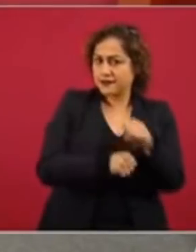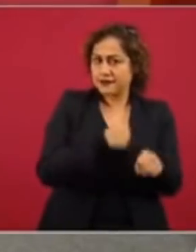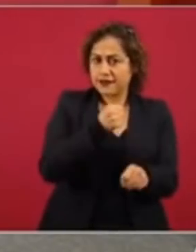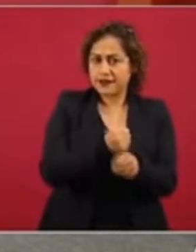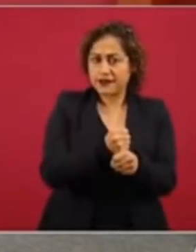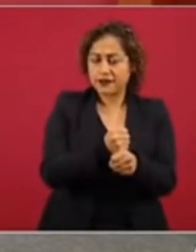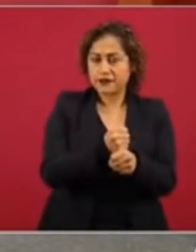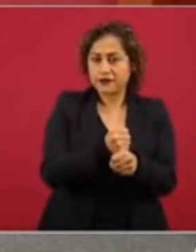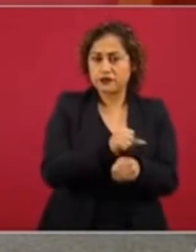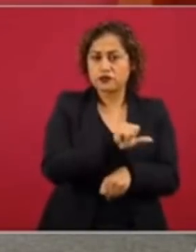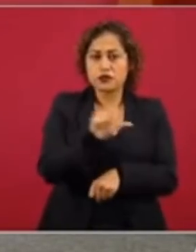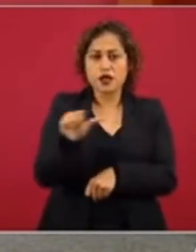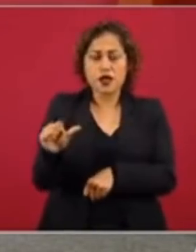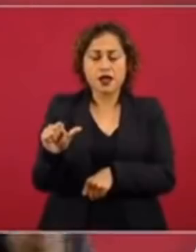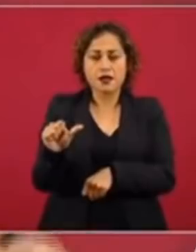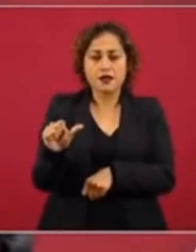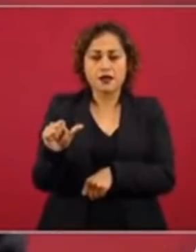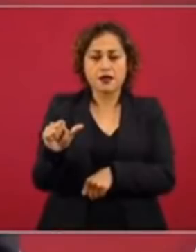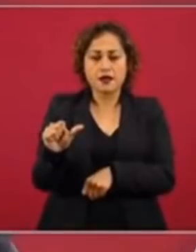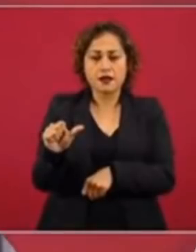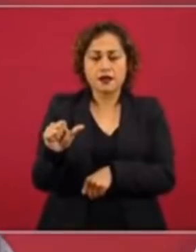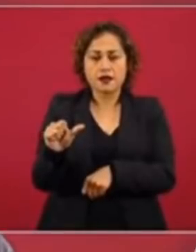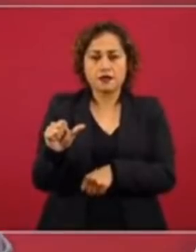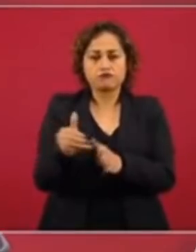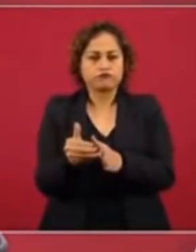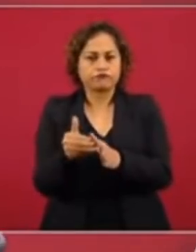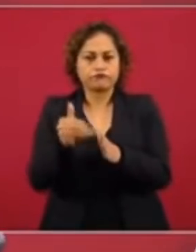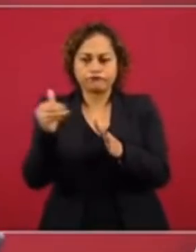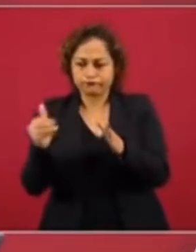más.